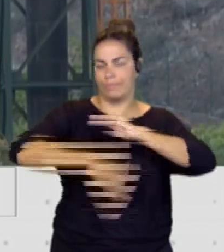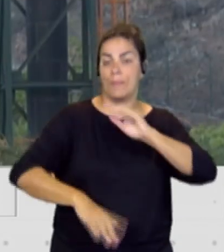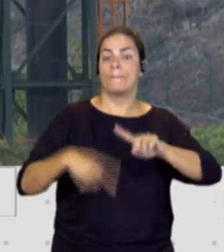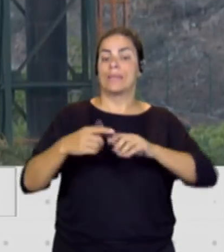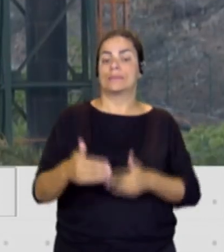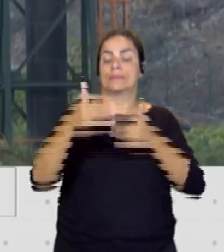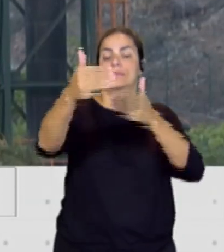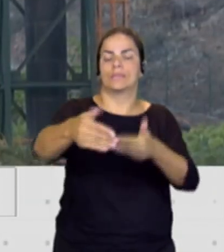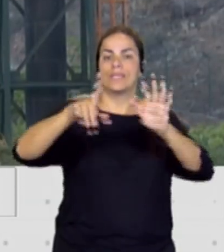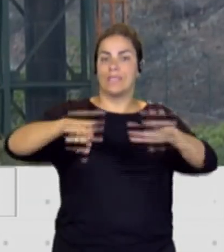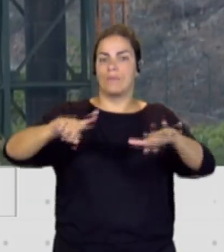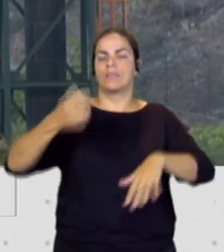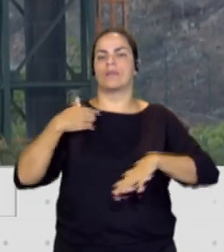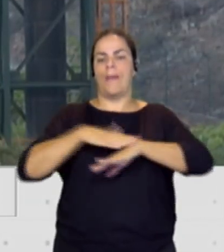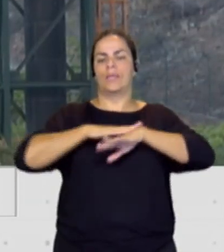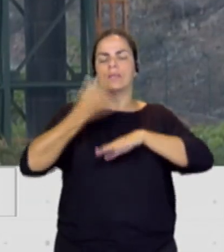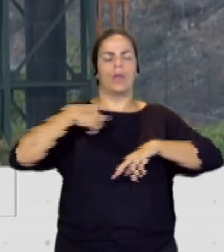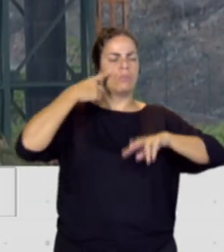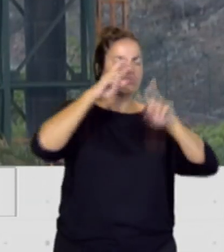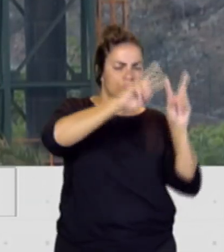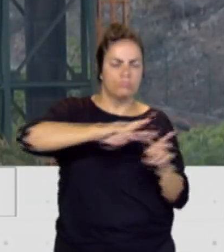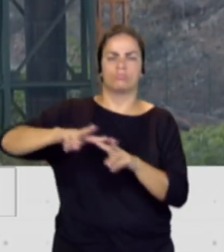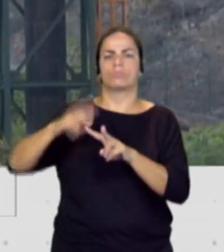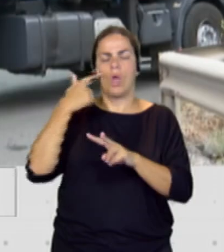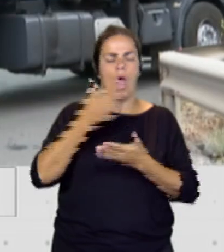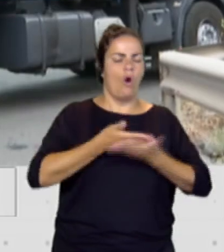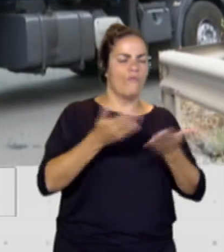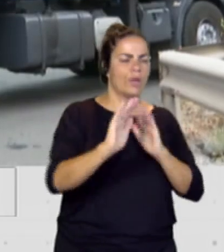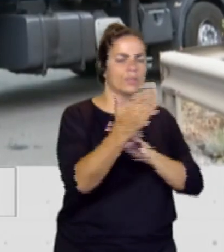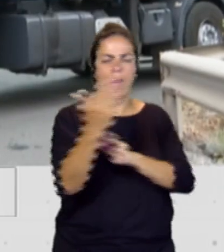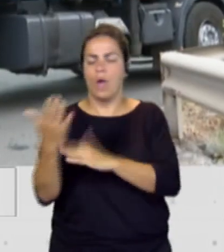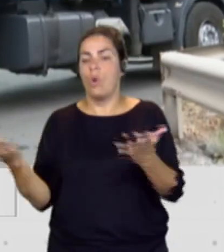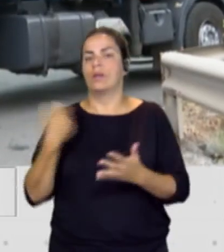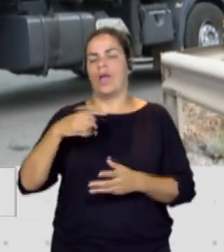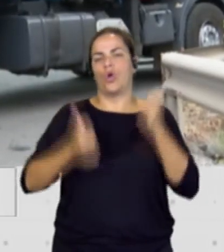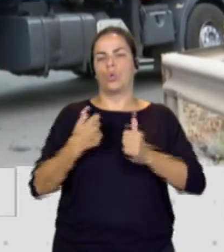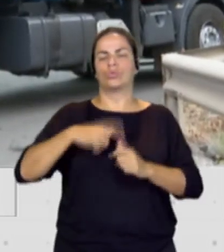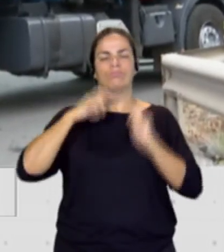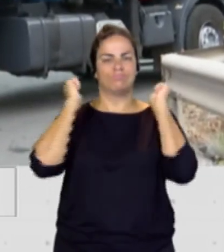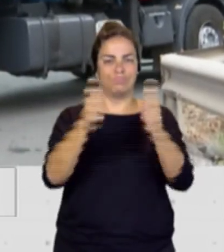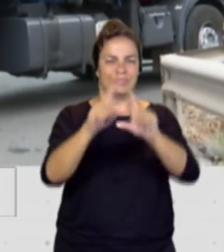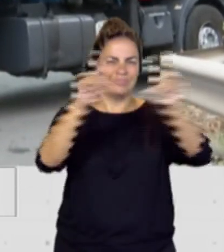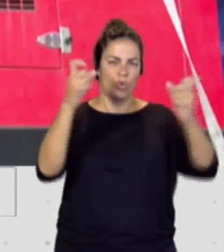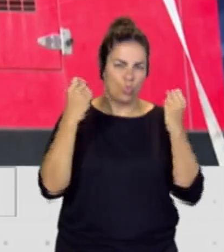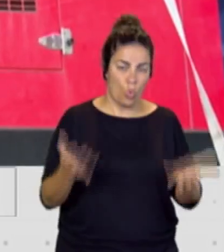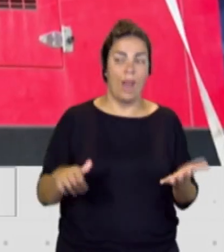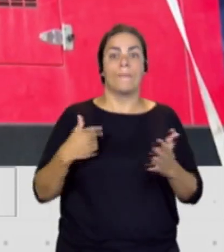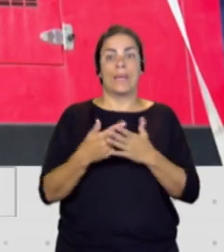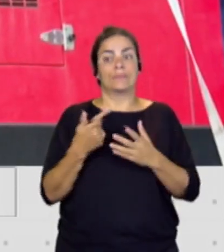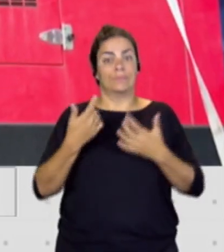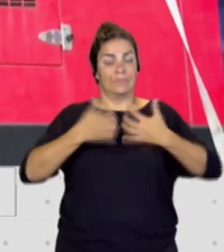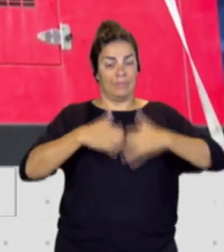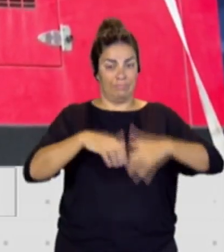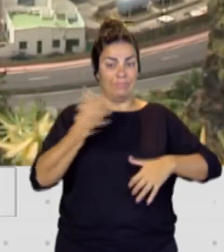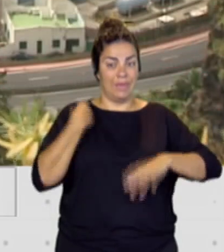el Ministerio estudiadas esas ofertas y adjudicado el concurso y esperamos que en marcha esas nuevas maquinarias, esas nuevas centrales de generación